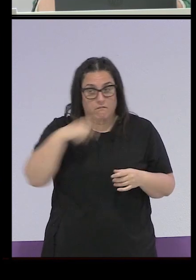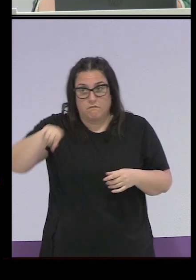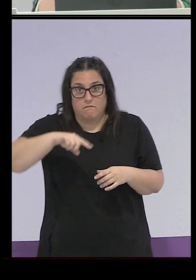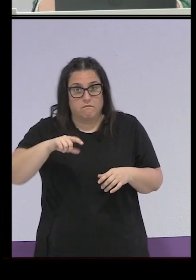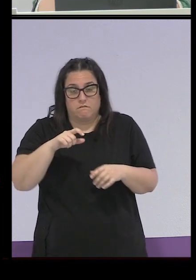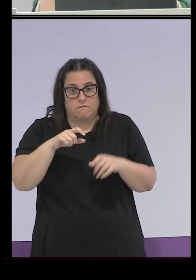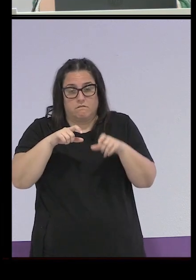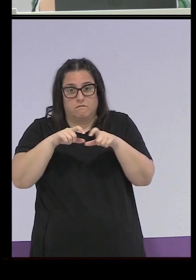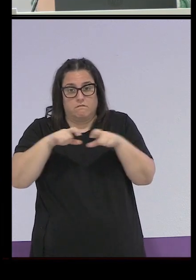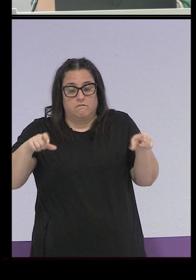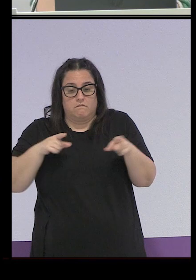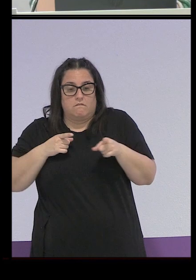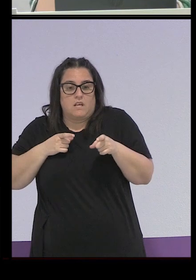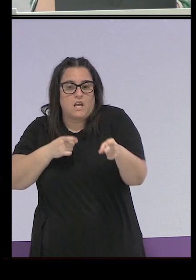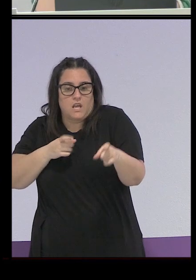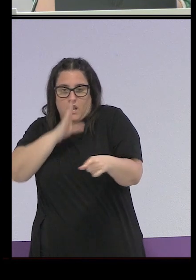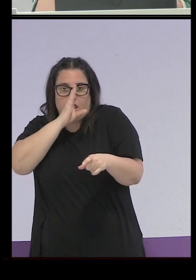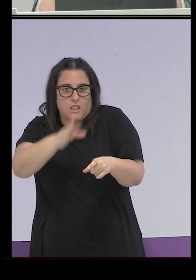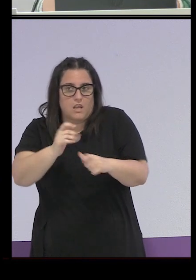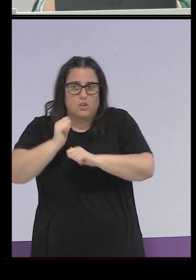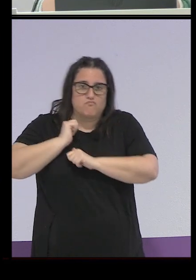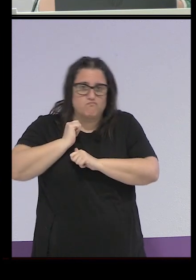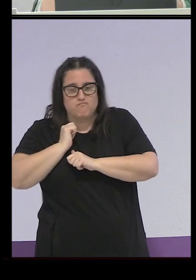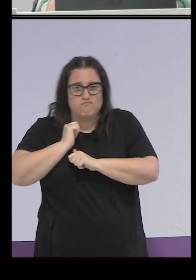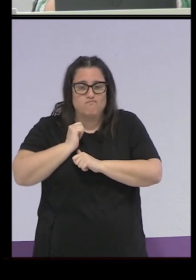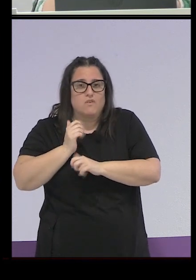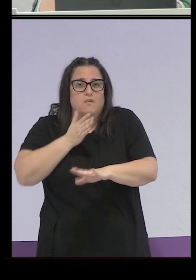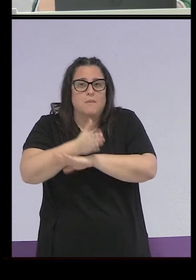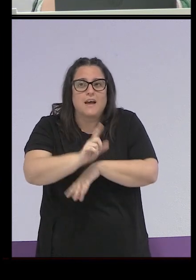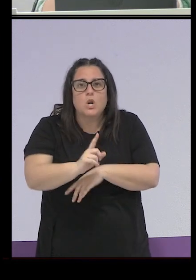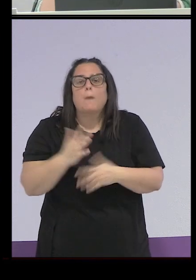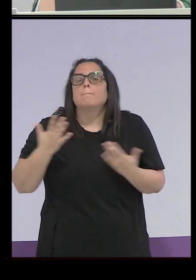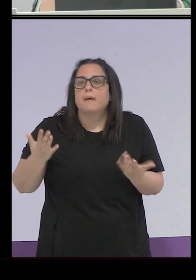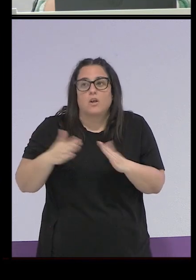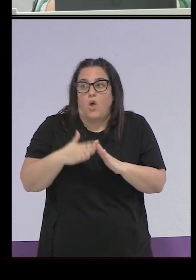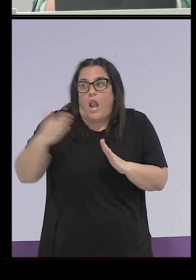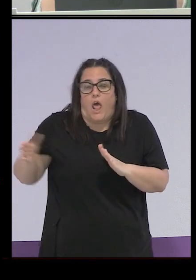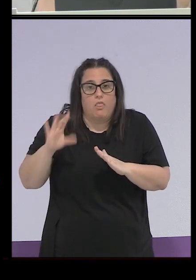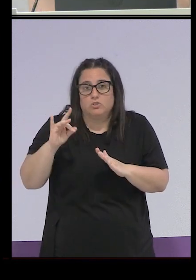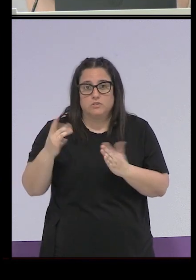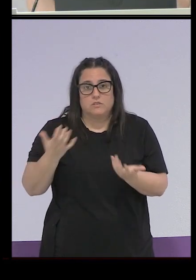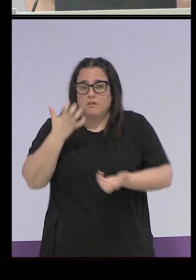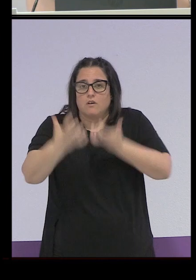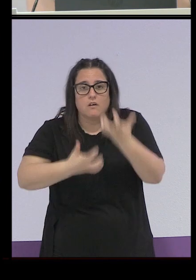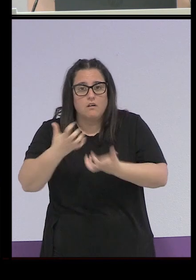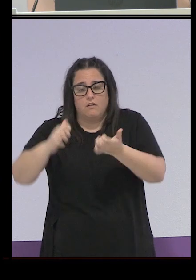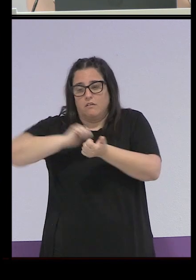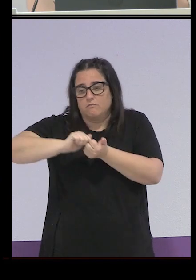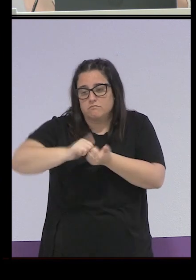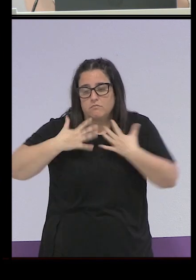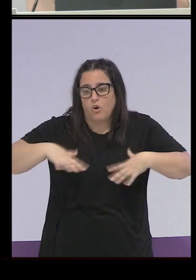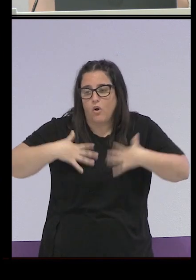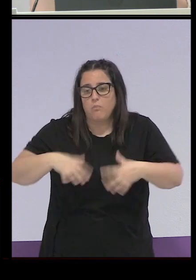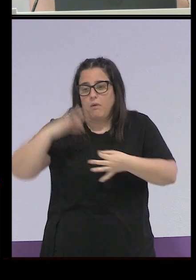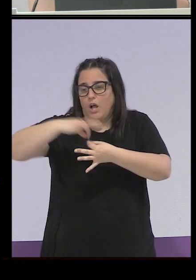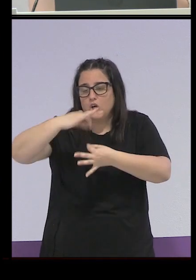las trincheras, quizás no con el fusil al hombro, pero sí haciendo la comida, lavando la ropa, cosiendo, y luego también llevaron a cabo,